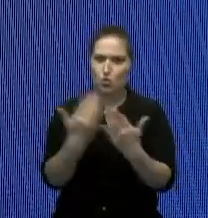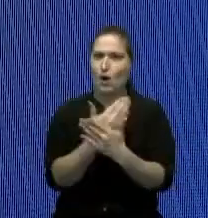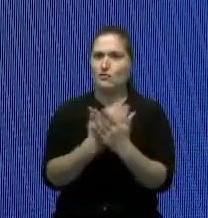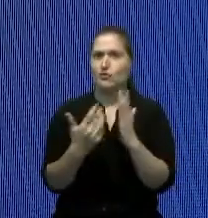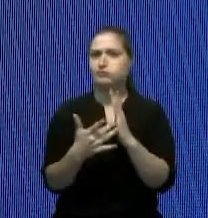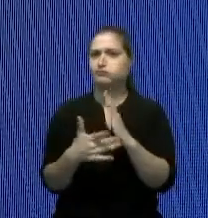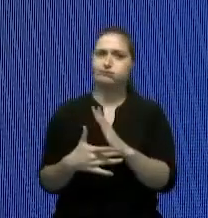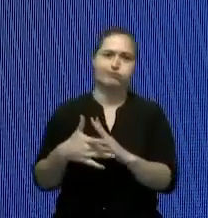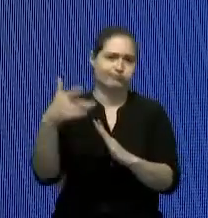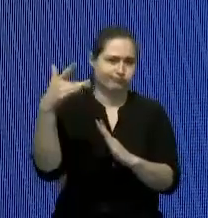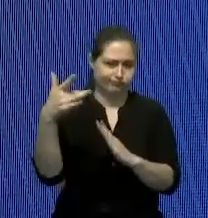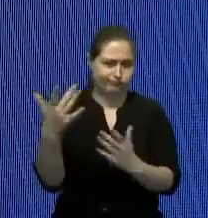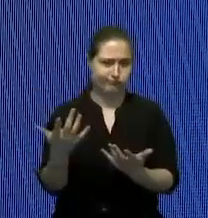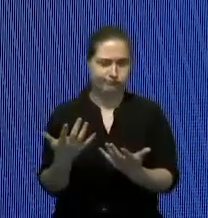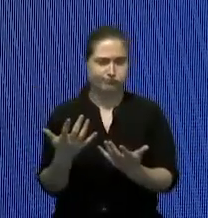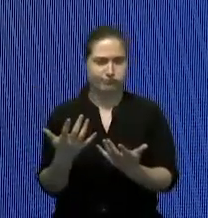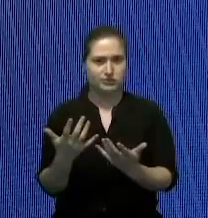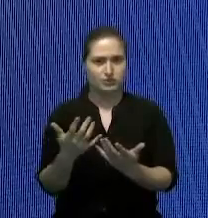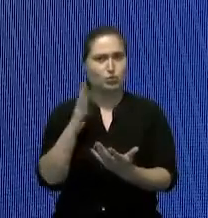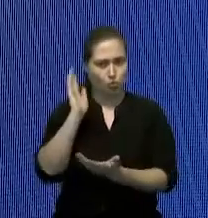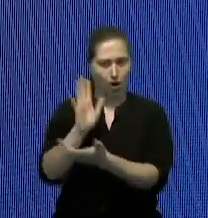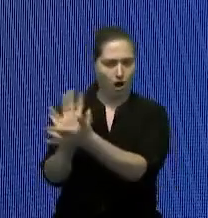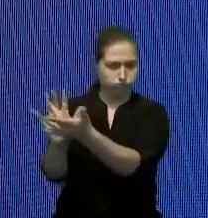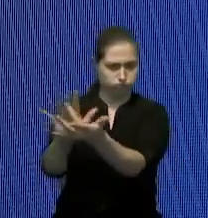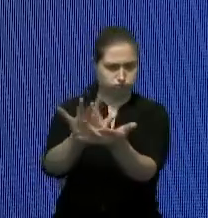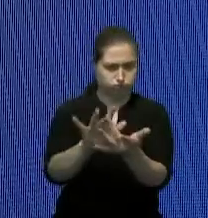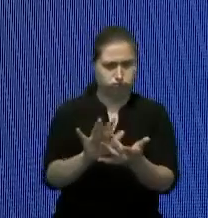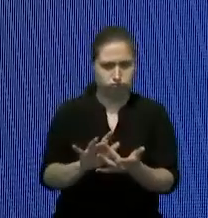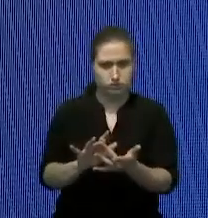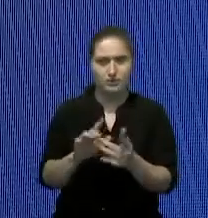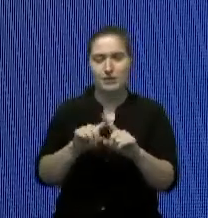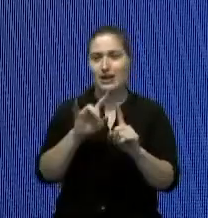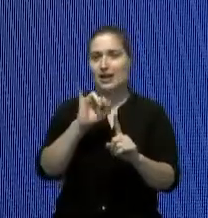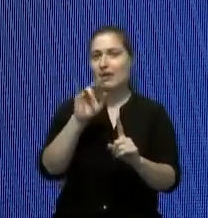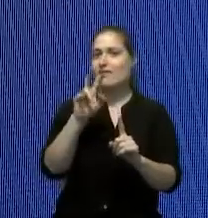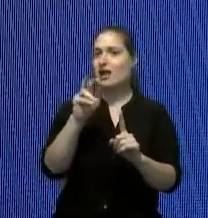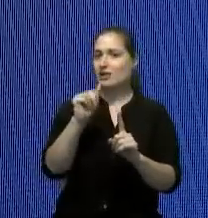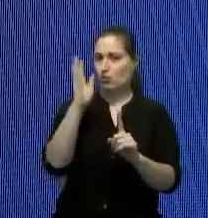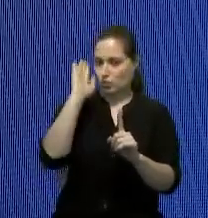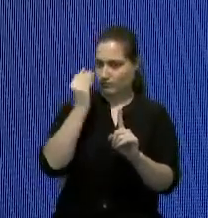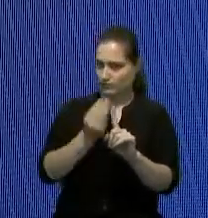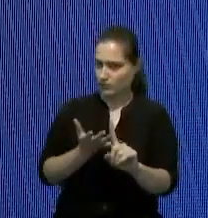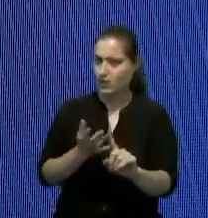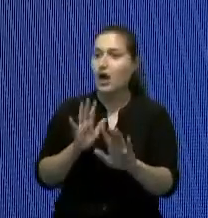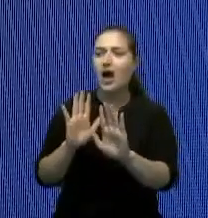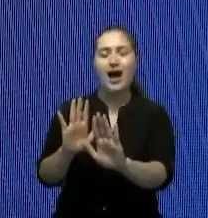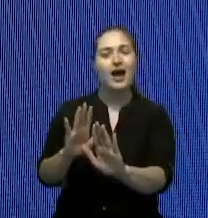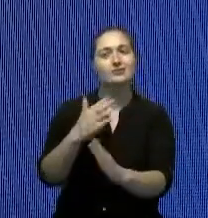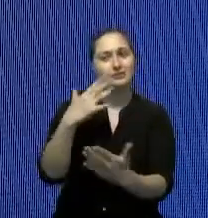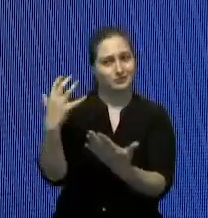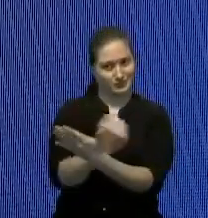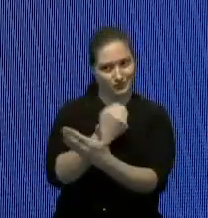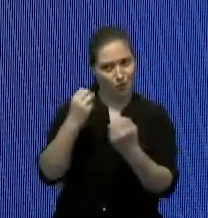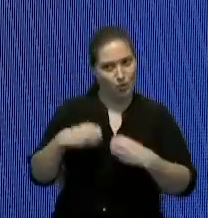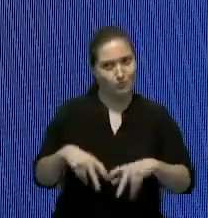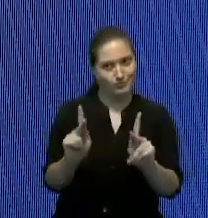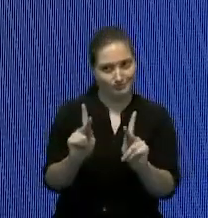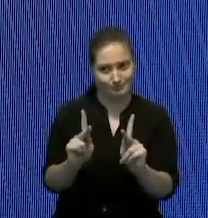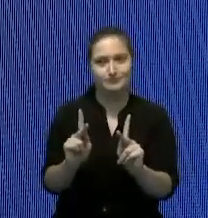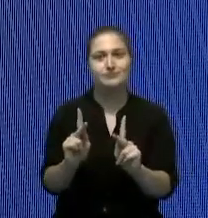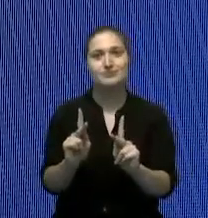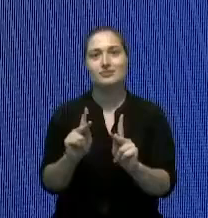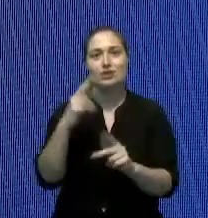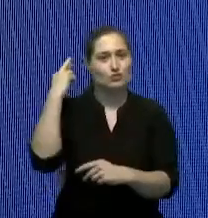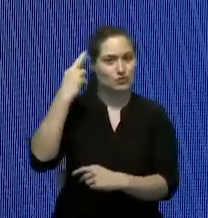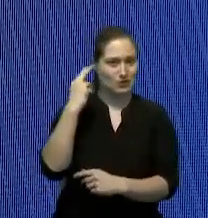tener contacto con todos ustedes pero yo se lo informo a Iván ahora que bueno que me da la oportunidad para decirte sobre Radio